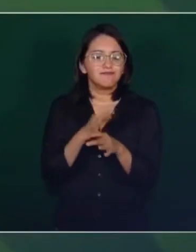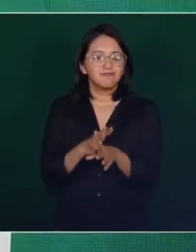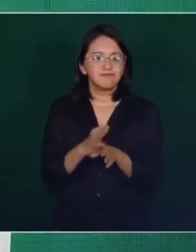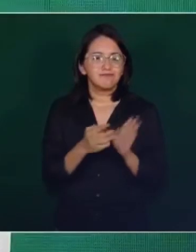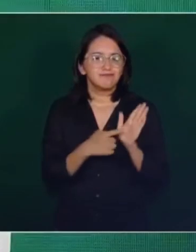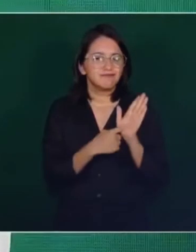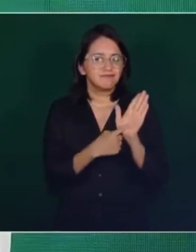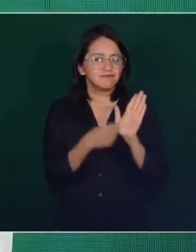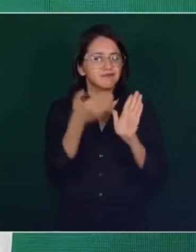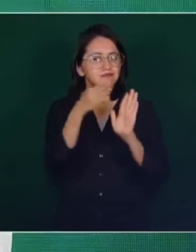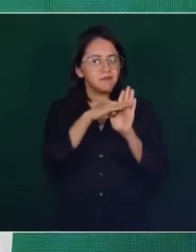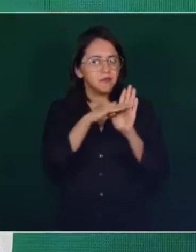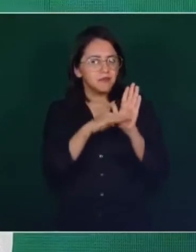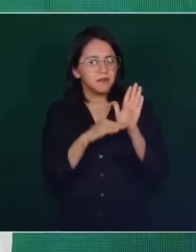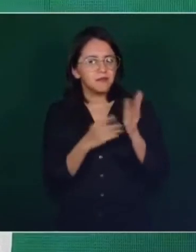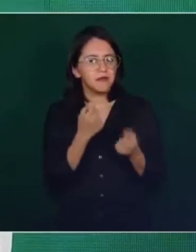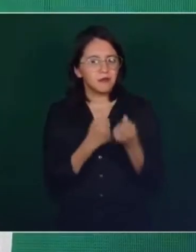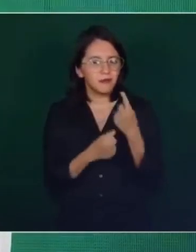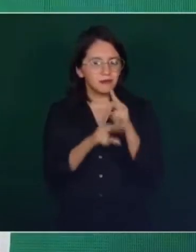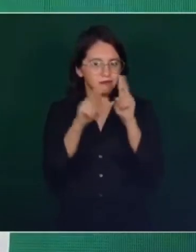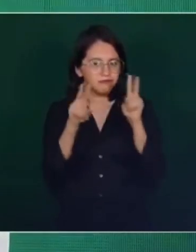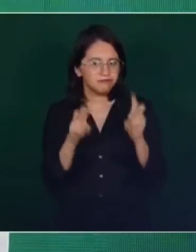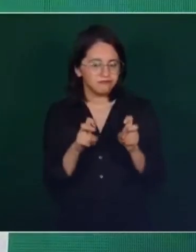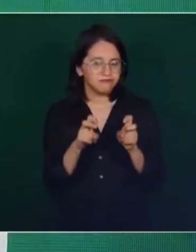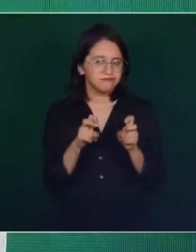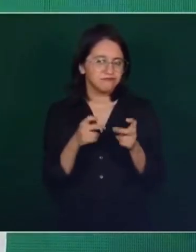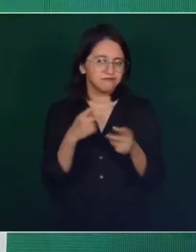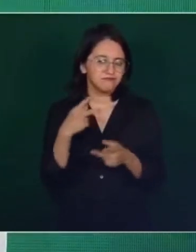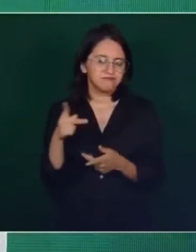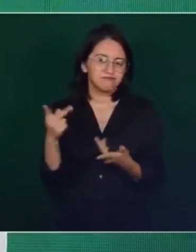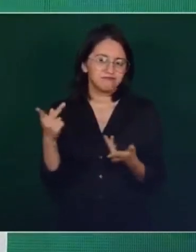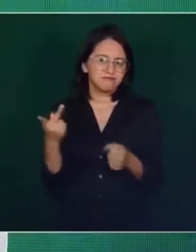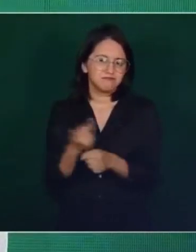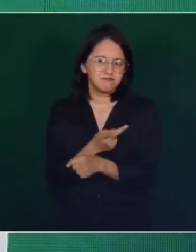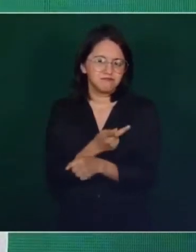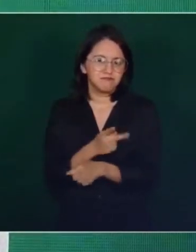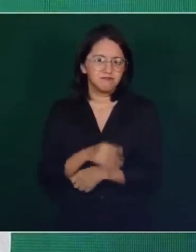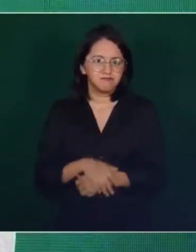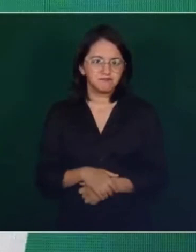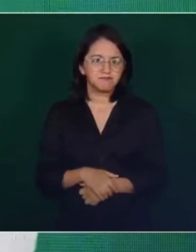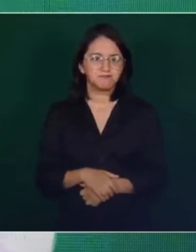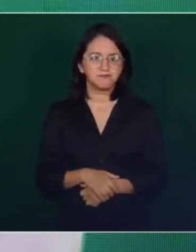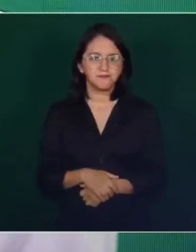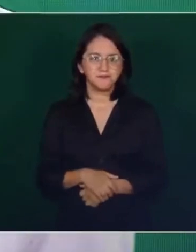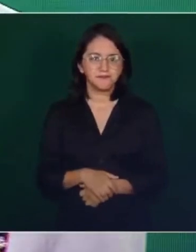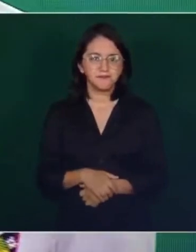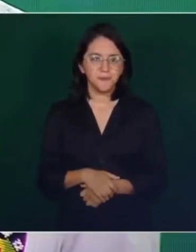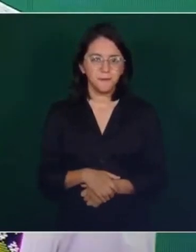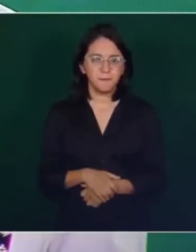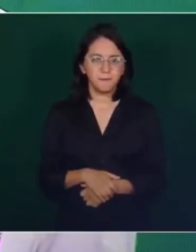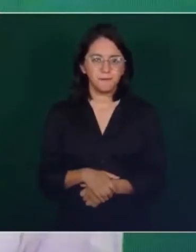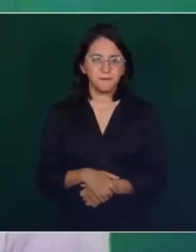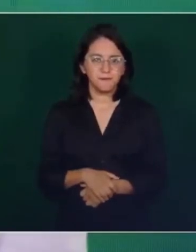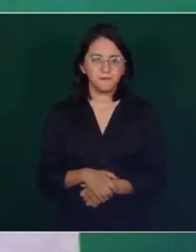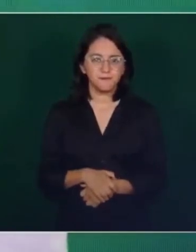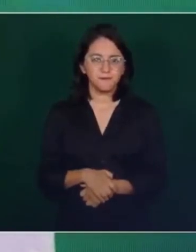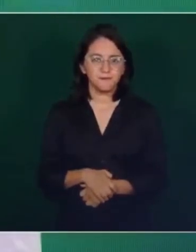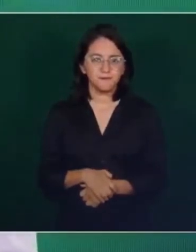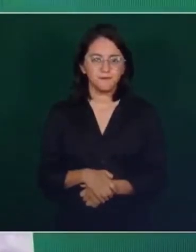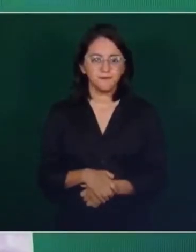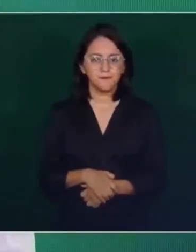Que está conducido,